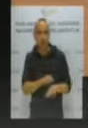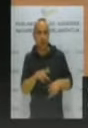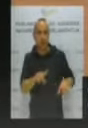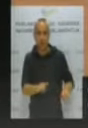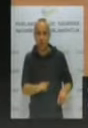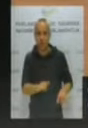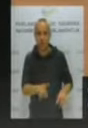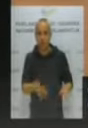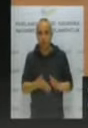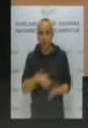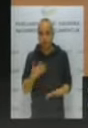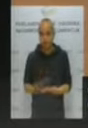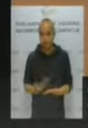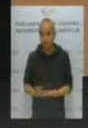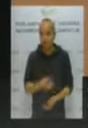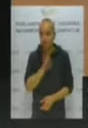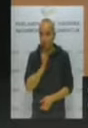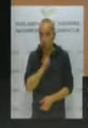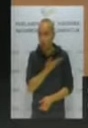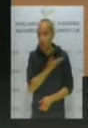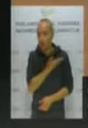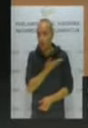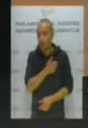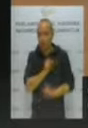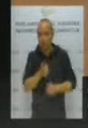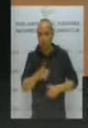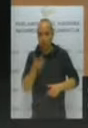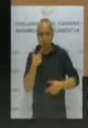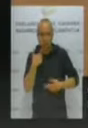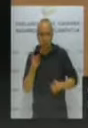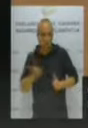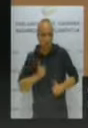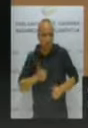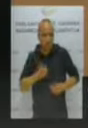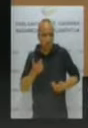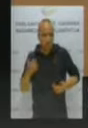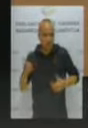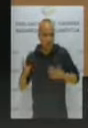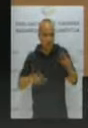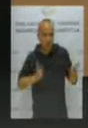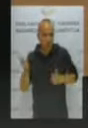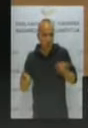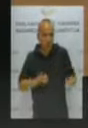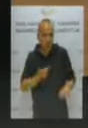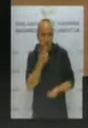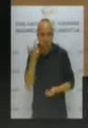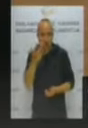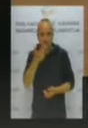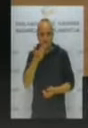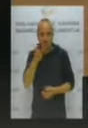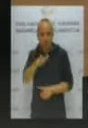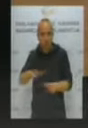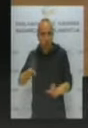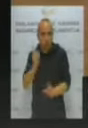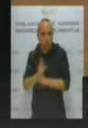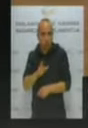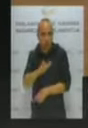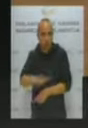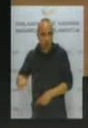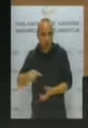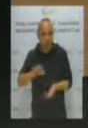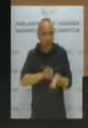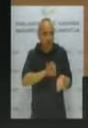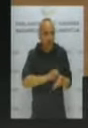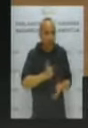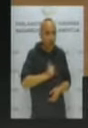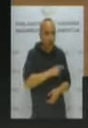de cómo, cómo, cómo y de qué manera tan torticera y tan contraria al interés de ciudadanos están utilizando los servicios de comunicación.